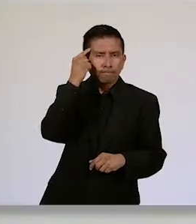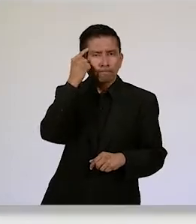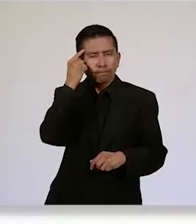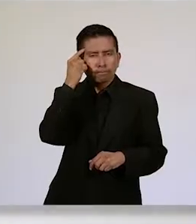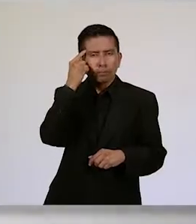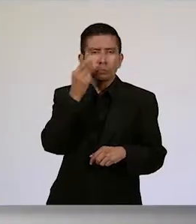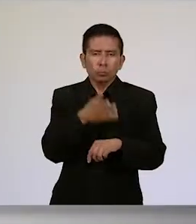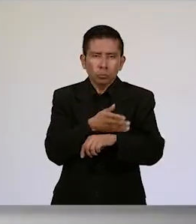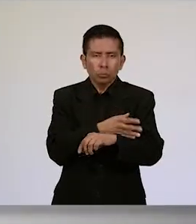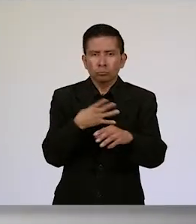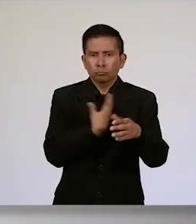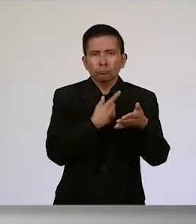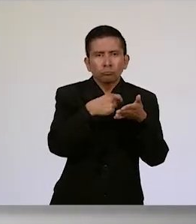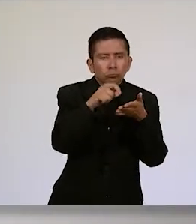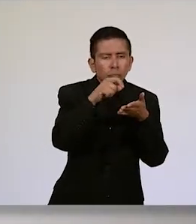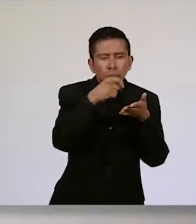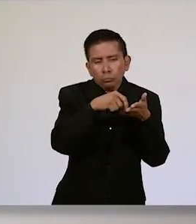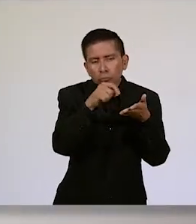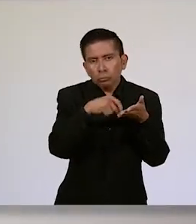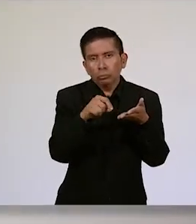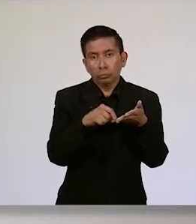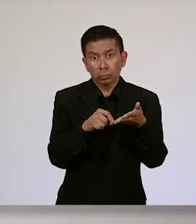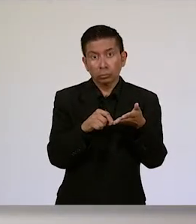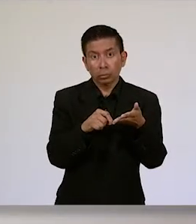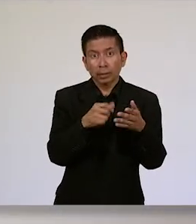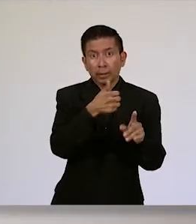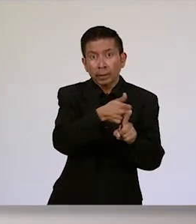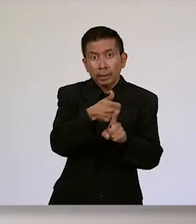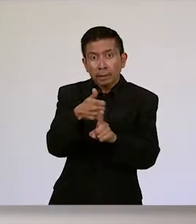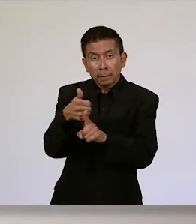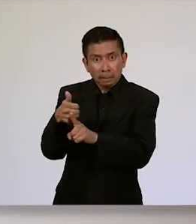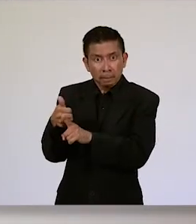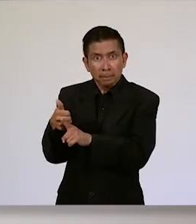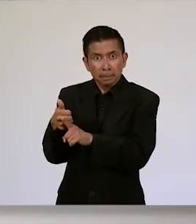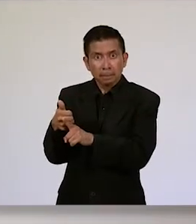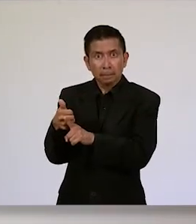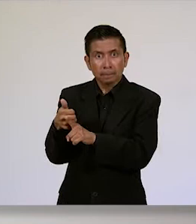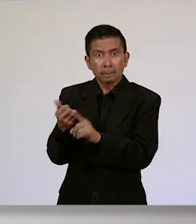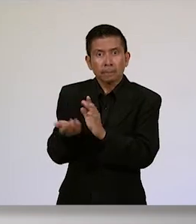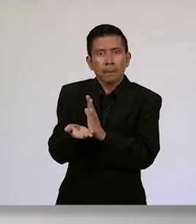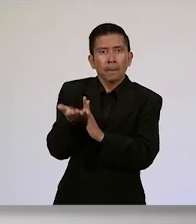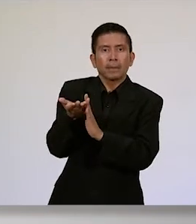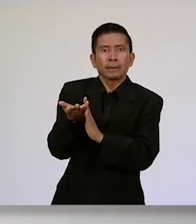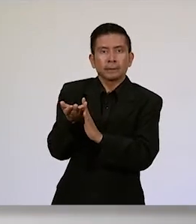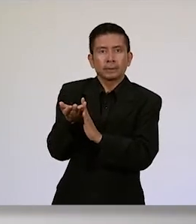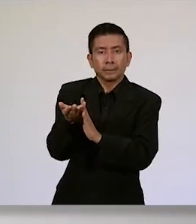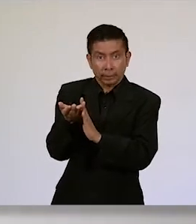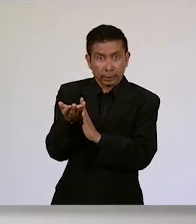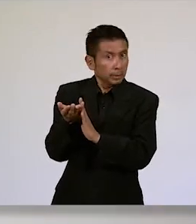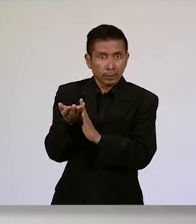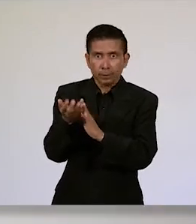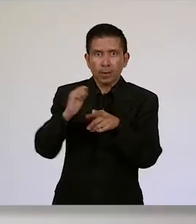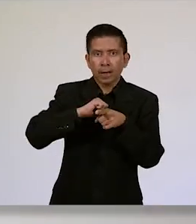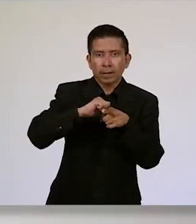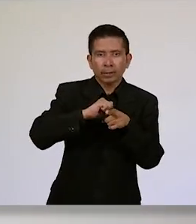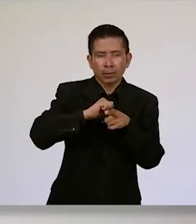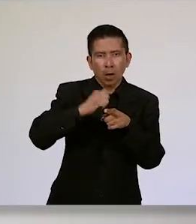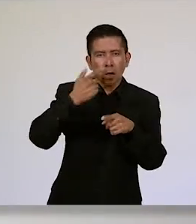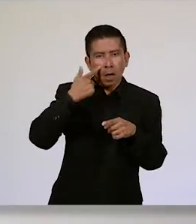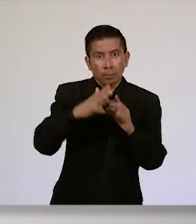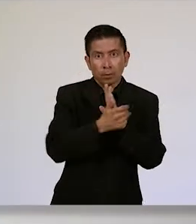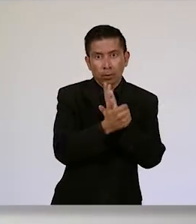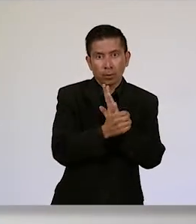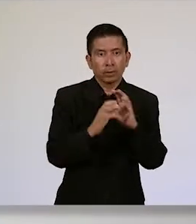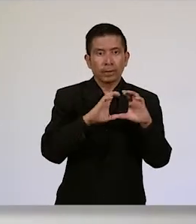porque vamos calificando el grado en que las personas van desarrollando los ejercicios de competencia en